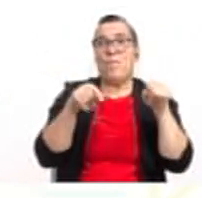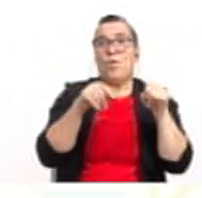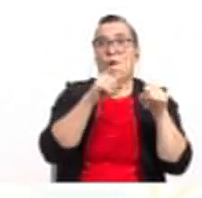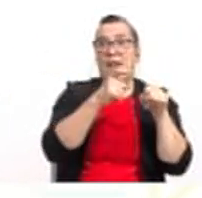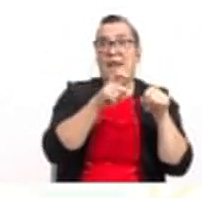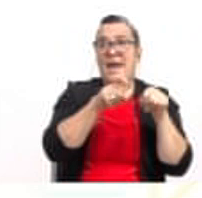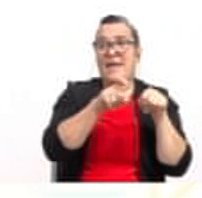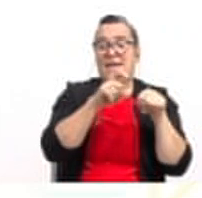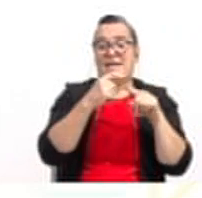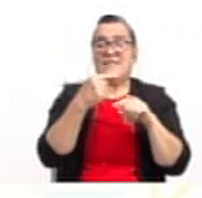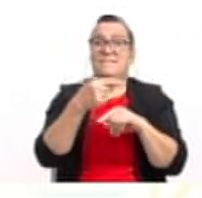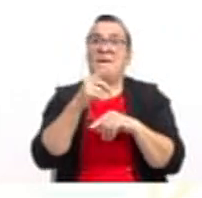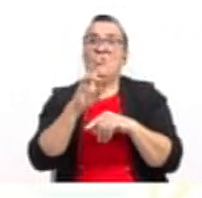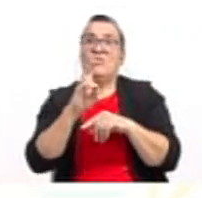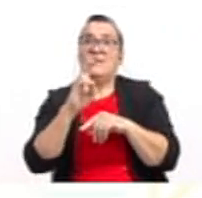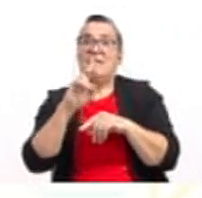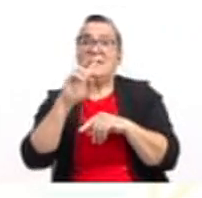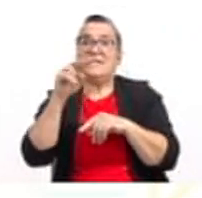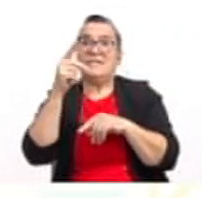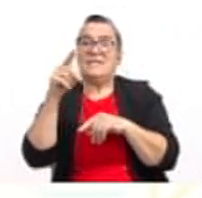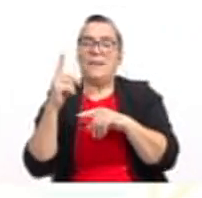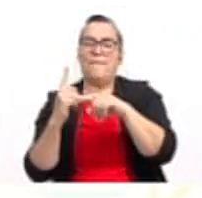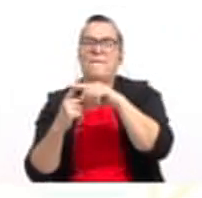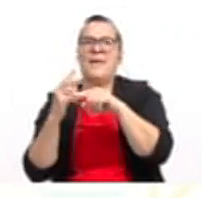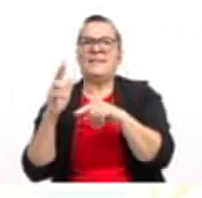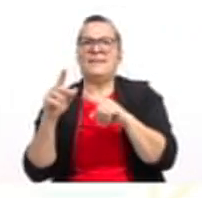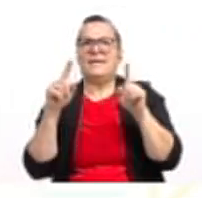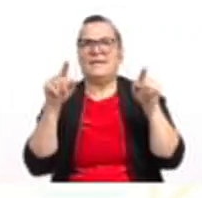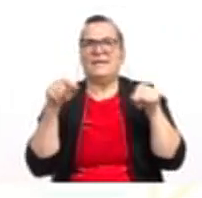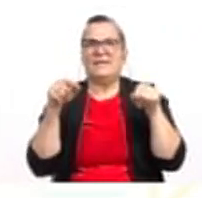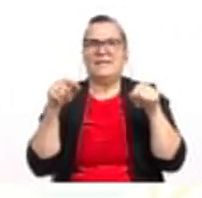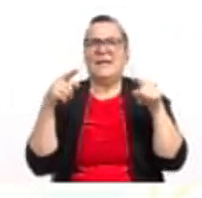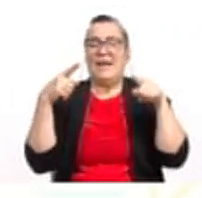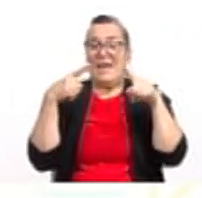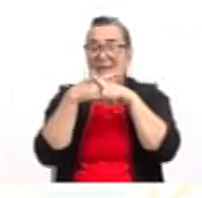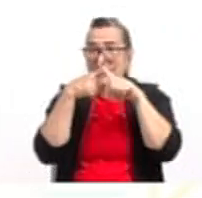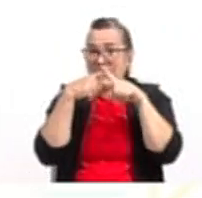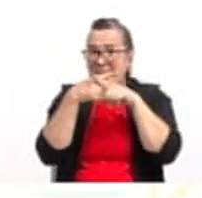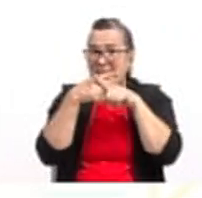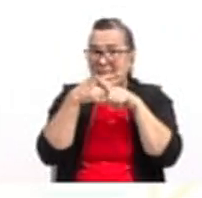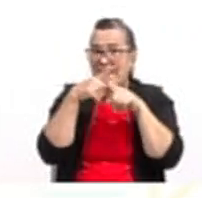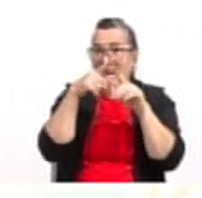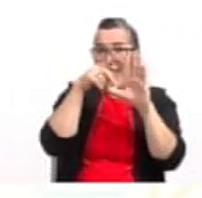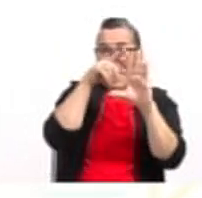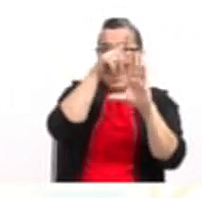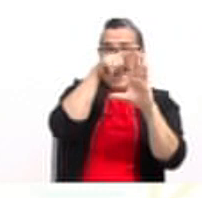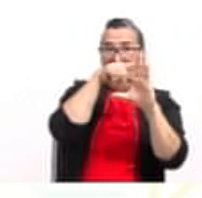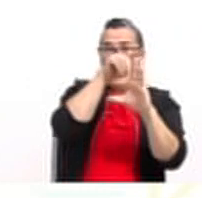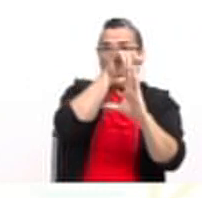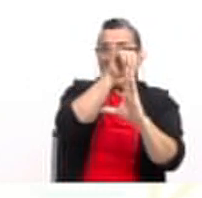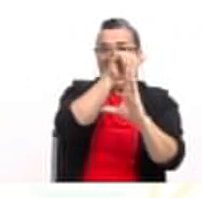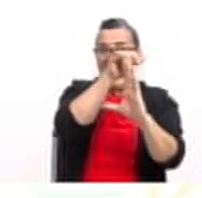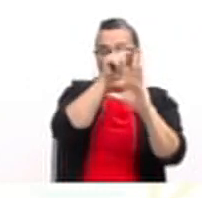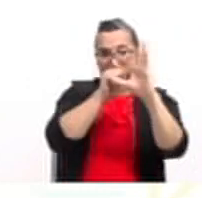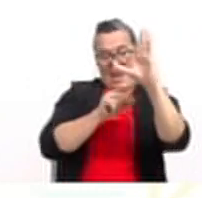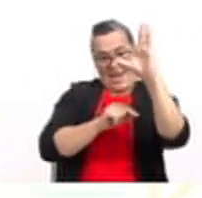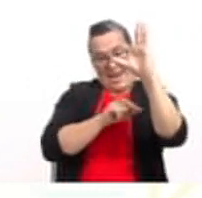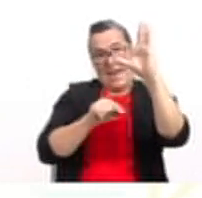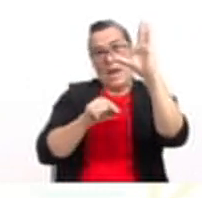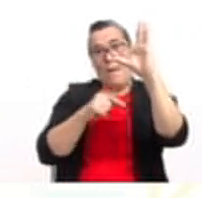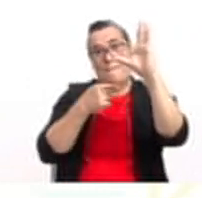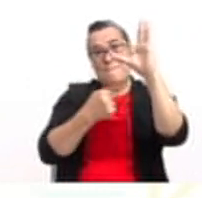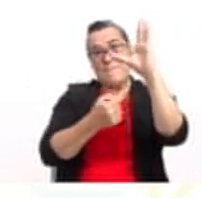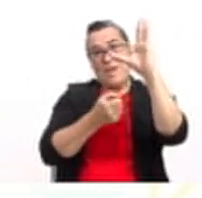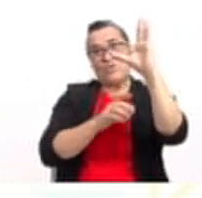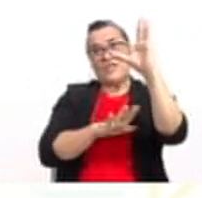X menos 6 al cuadrado más 3. Ojo acá. Interseca el eje Y en 0, menos 15. Entonces, hacemos la